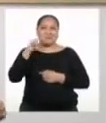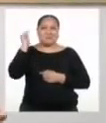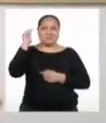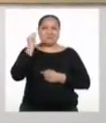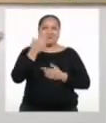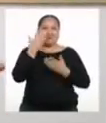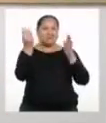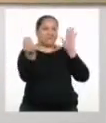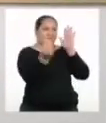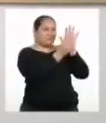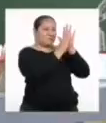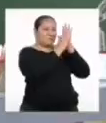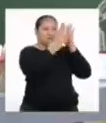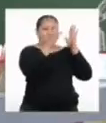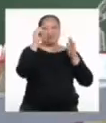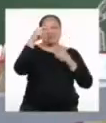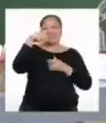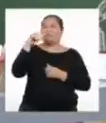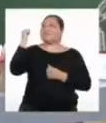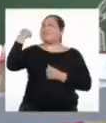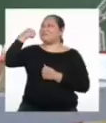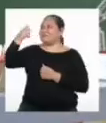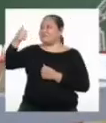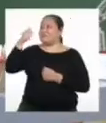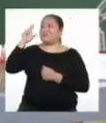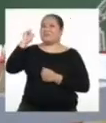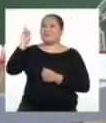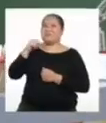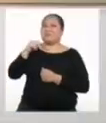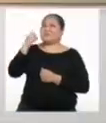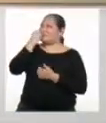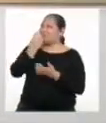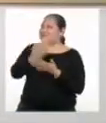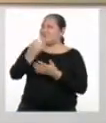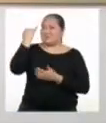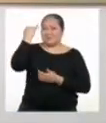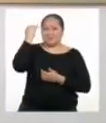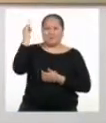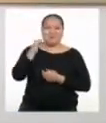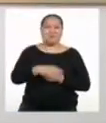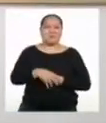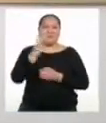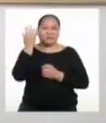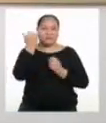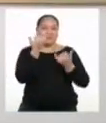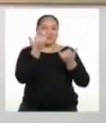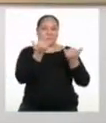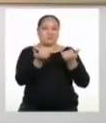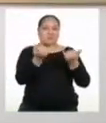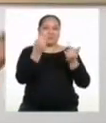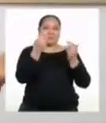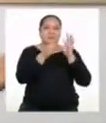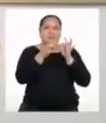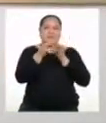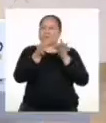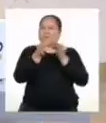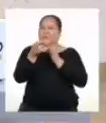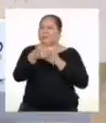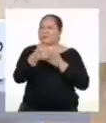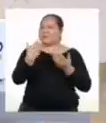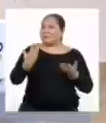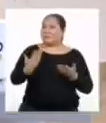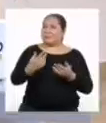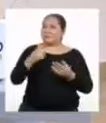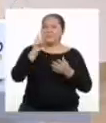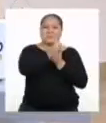testimonio para tu fanzine, tal vez. De todas maneras, profesora. Buena idea. Pero volvamos a lo que quedó pendiente. ¿En qué nos quedamos?